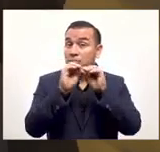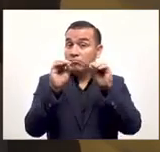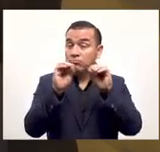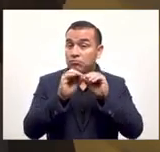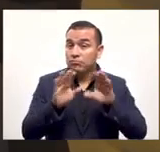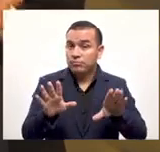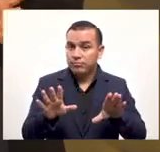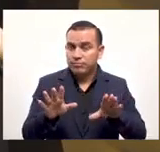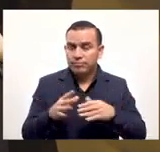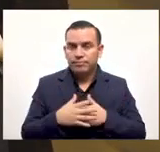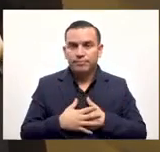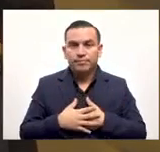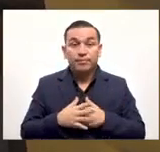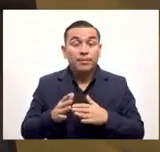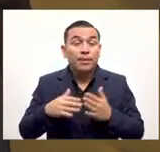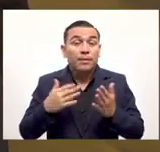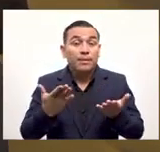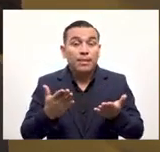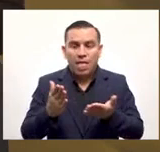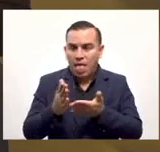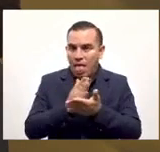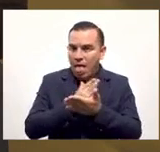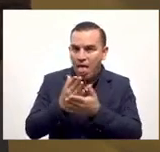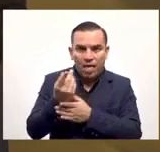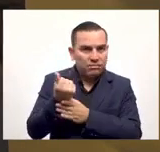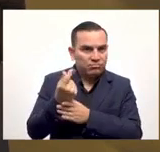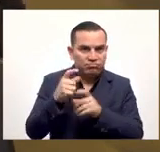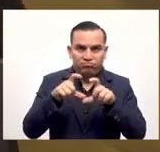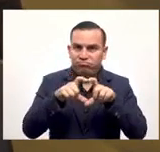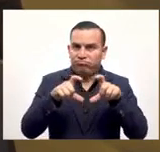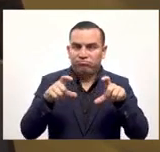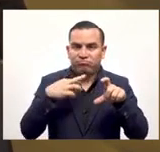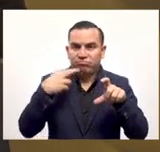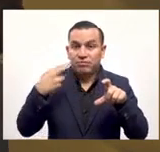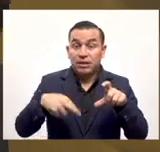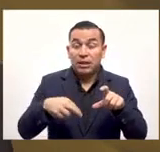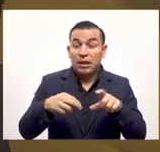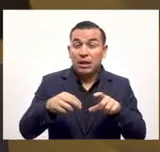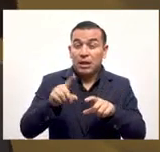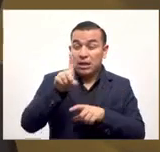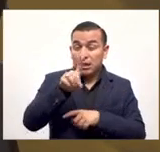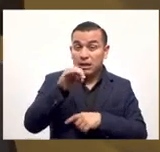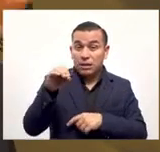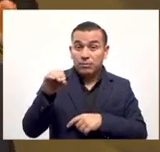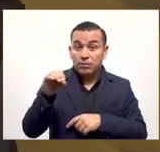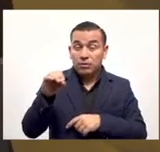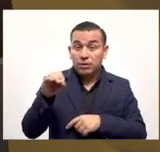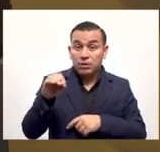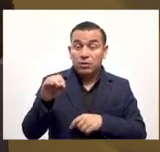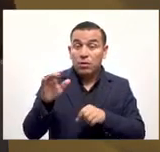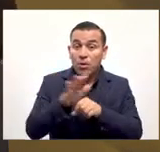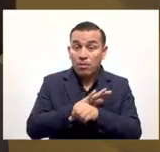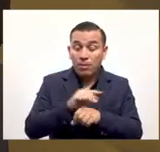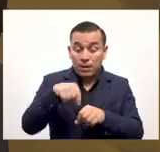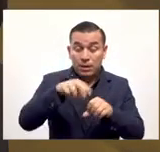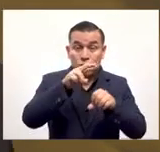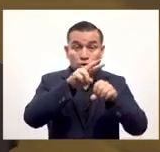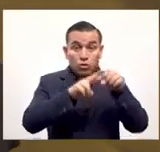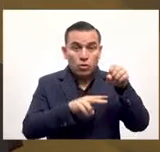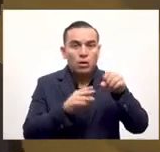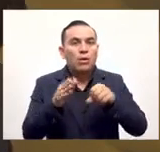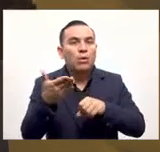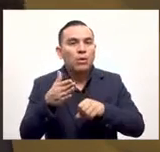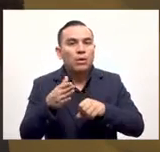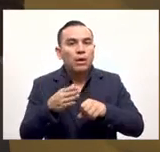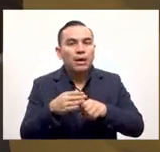billetes ni tiene monedas como tal por lo tanto no hay efectivo en bitcoin así que el 100% de transacciones en efectivo seguirán